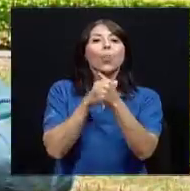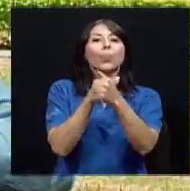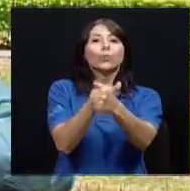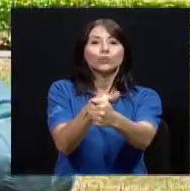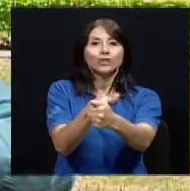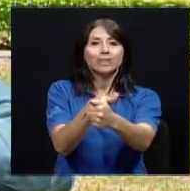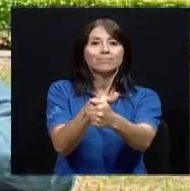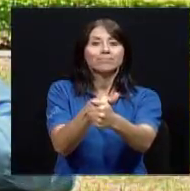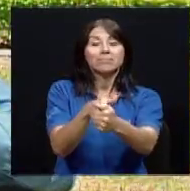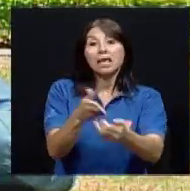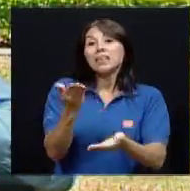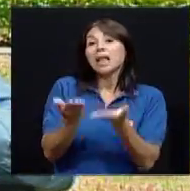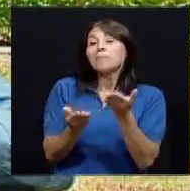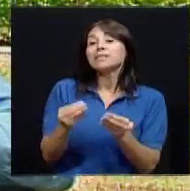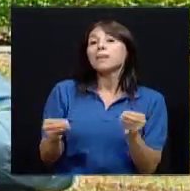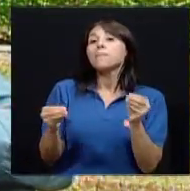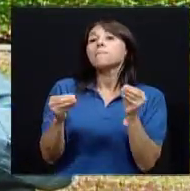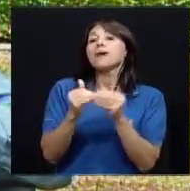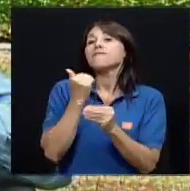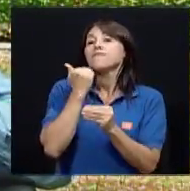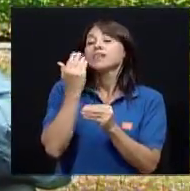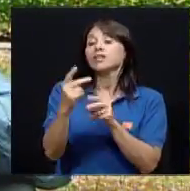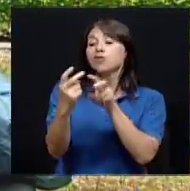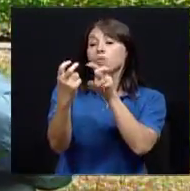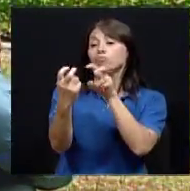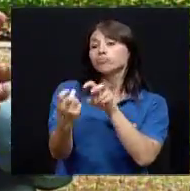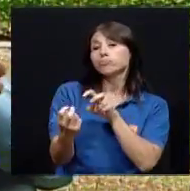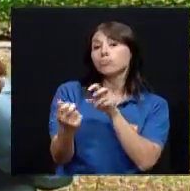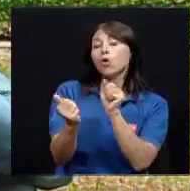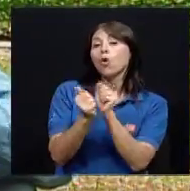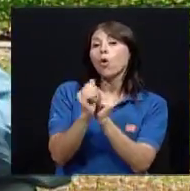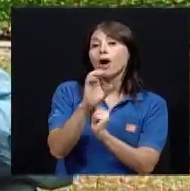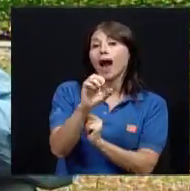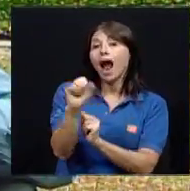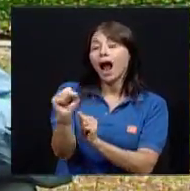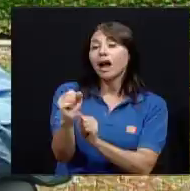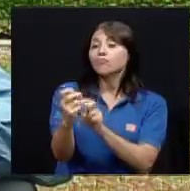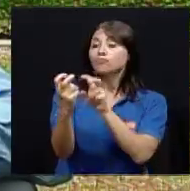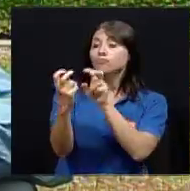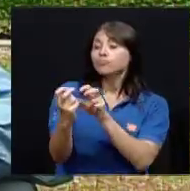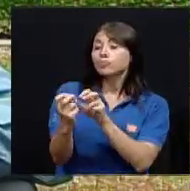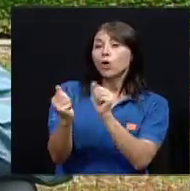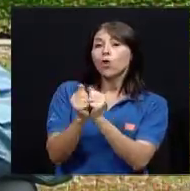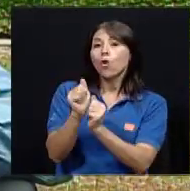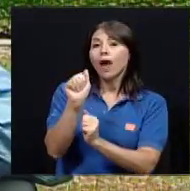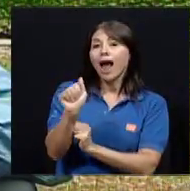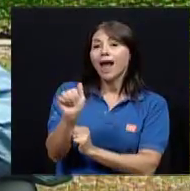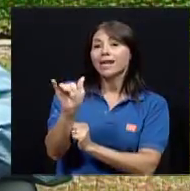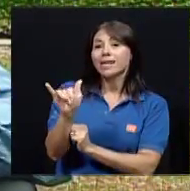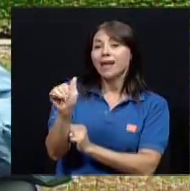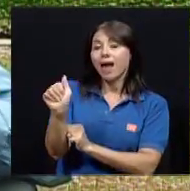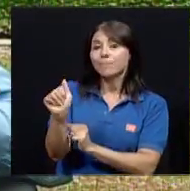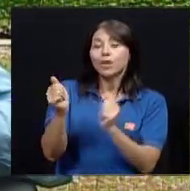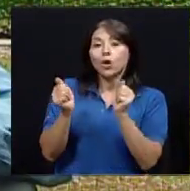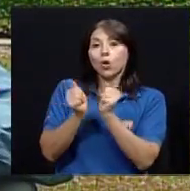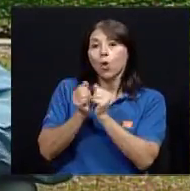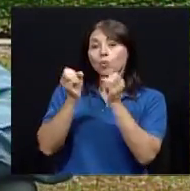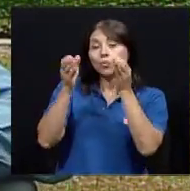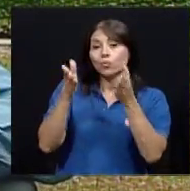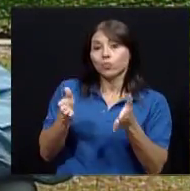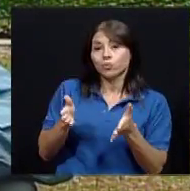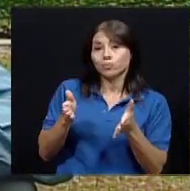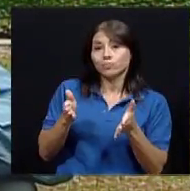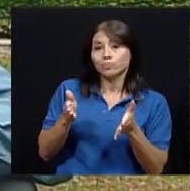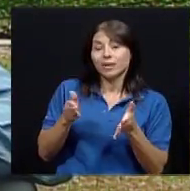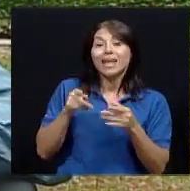hablar con la caja del Seguro Social, acueductos alcantarillados y docentes que son dependientes del Ministerio, como el IAFA y los relacionados con